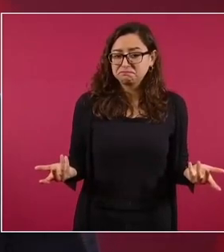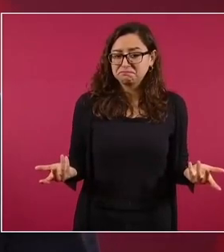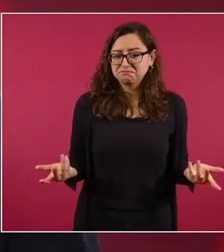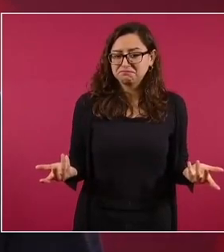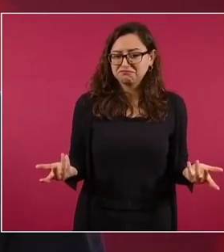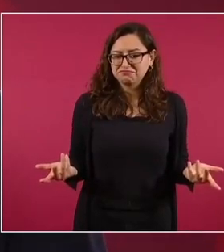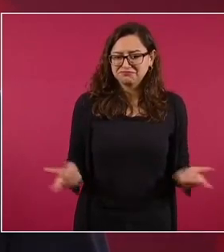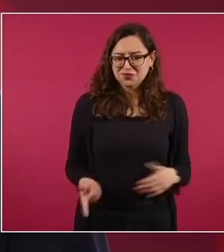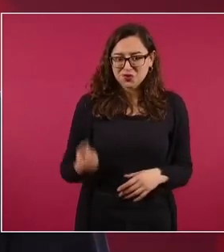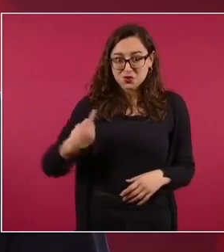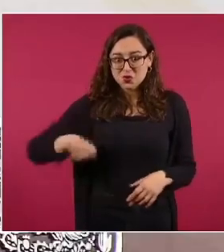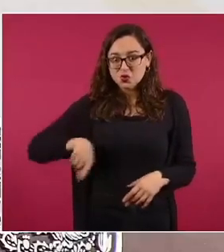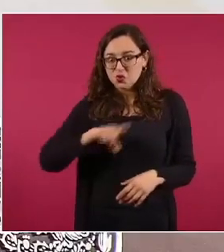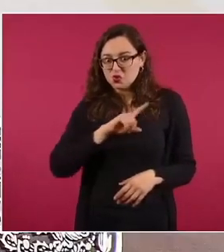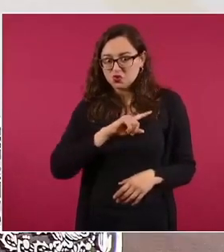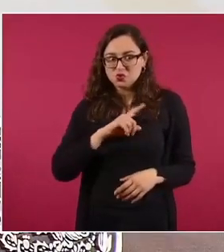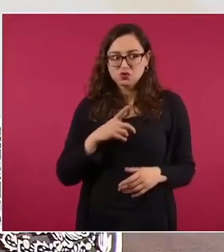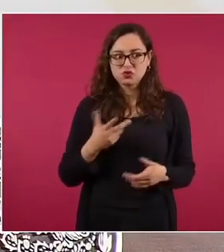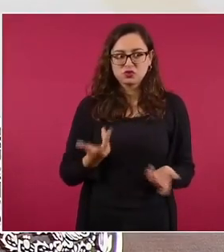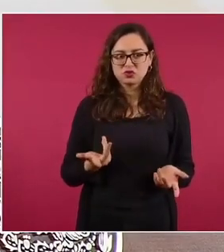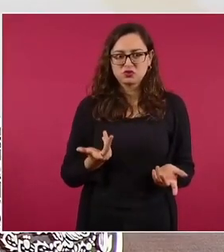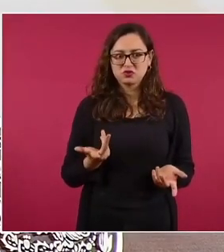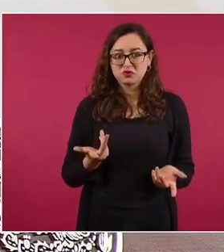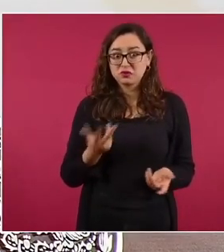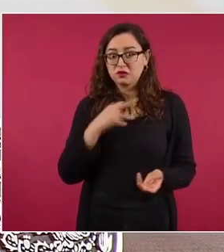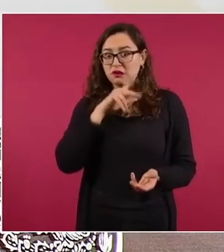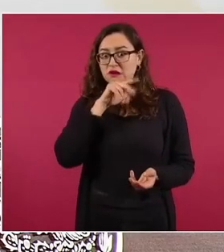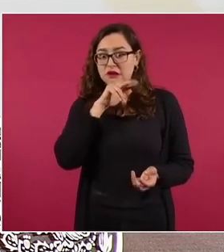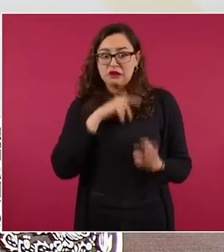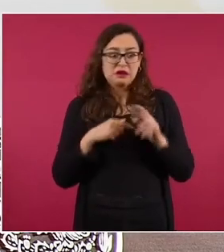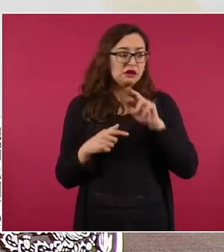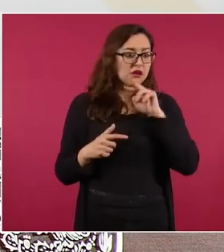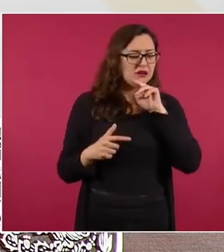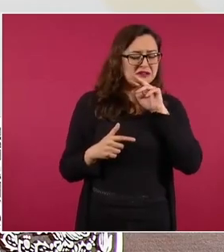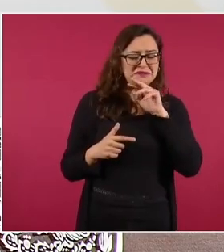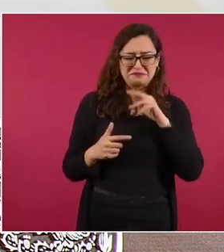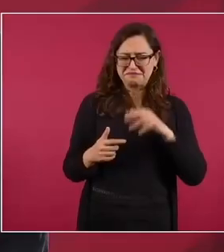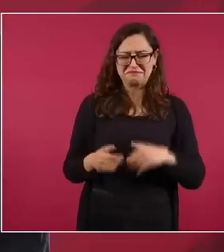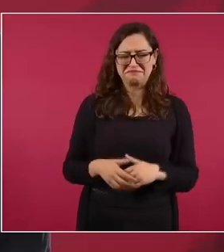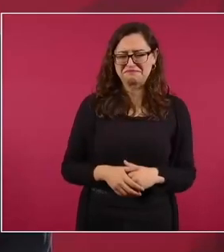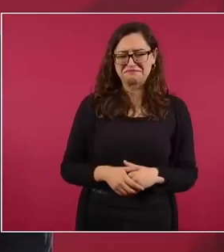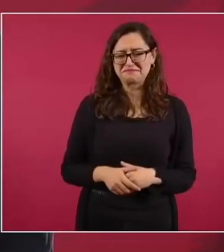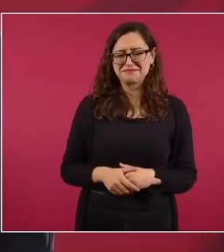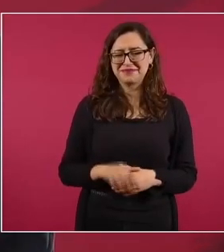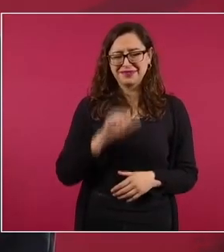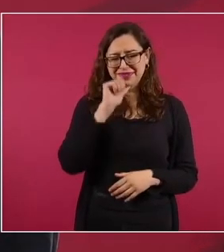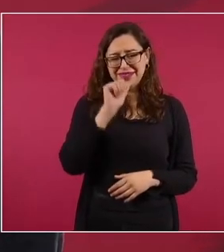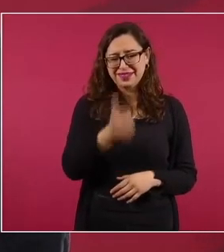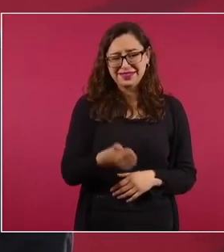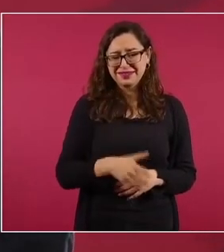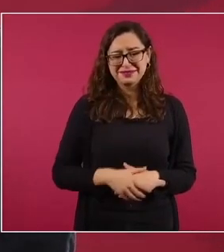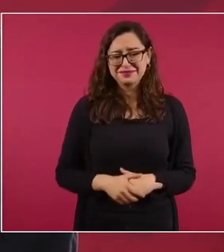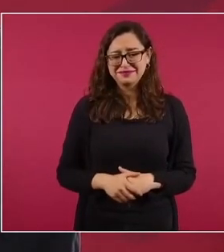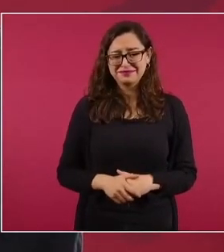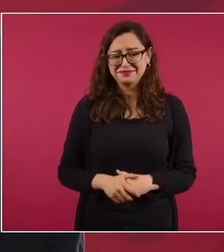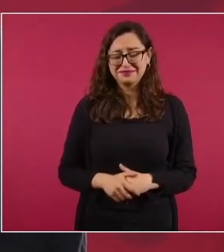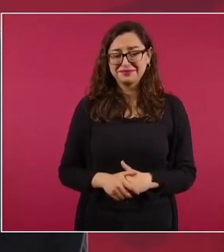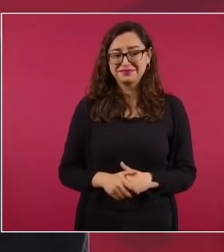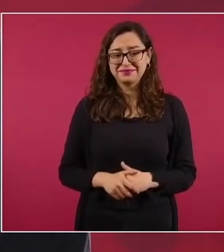¿qué vamos a estarnos preocupando por eso?